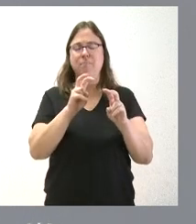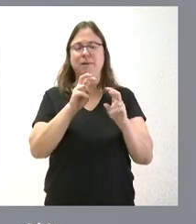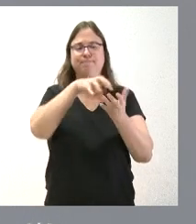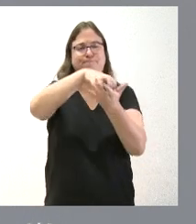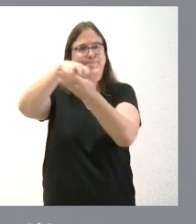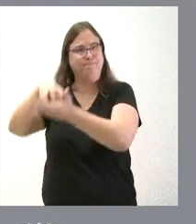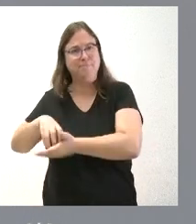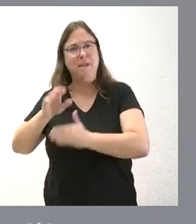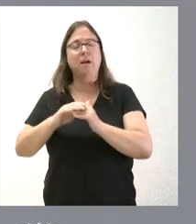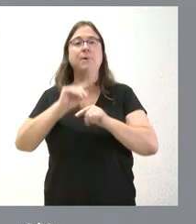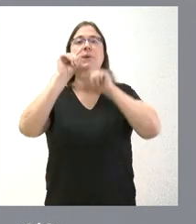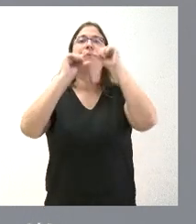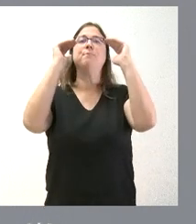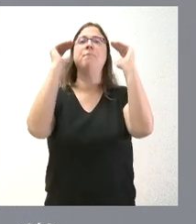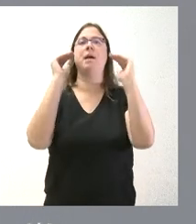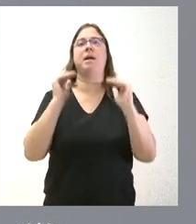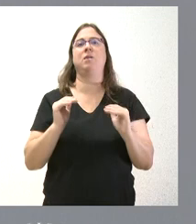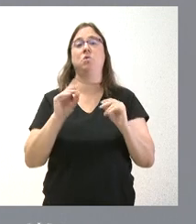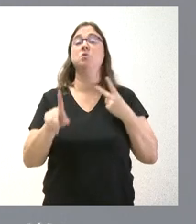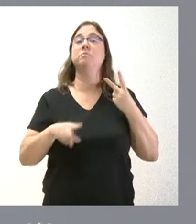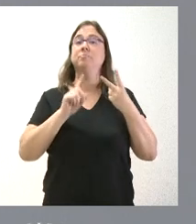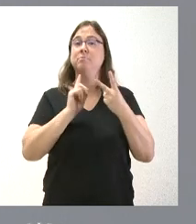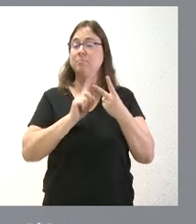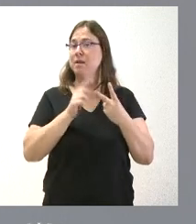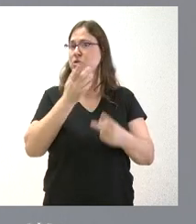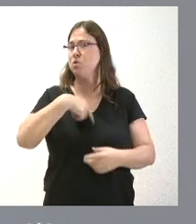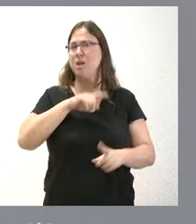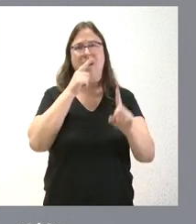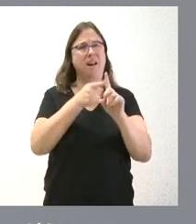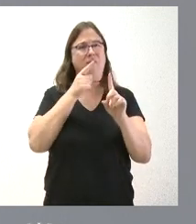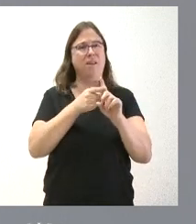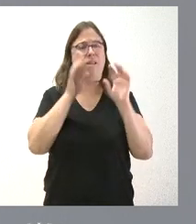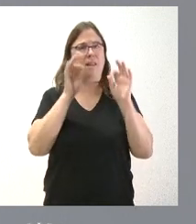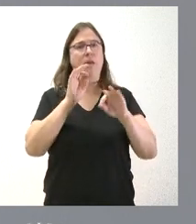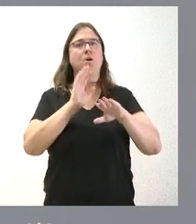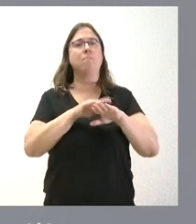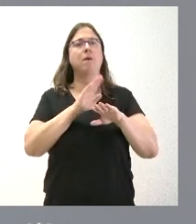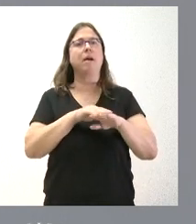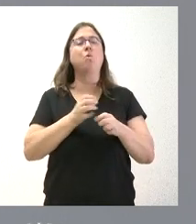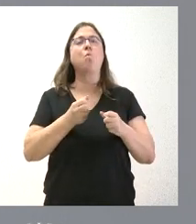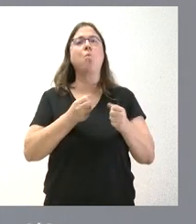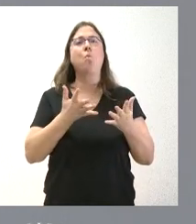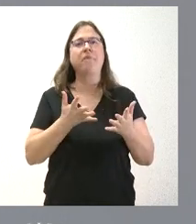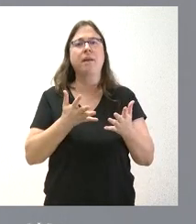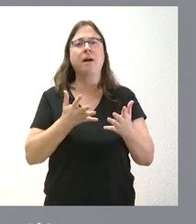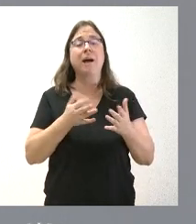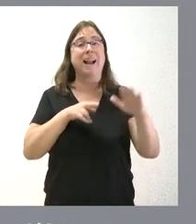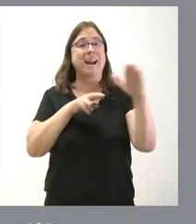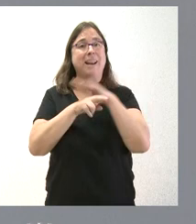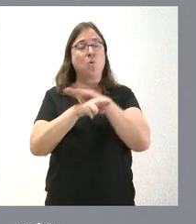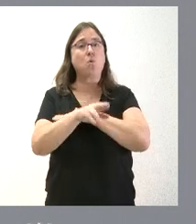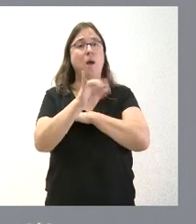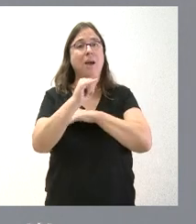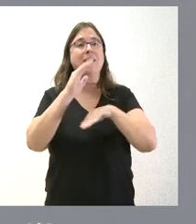para reducir las emisiones de CO2 y, en segundo lugar, porque somos una referencia en el volumen de recursos que tenemos